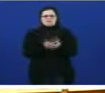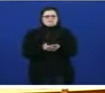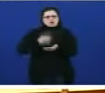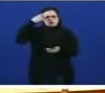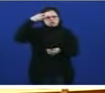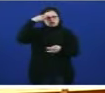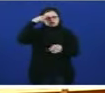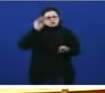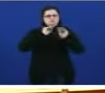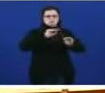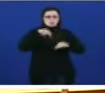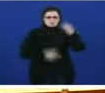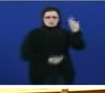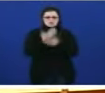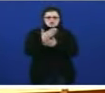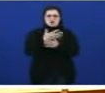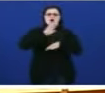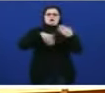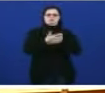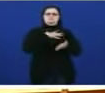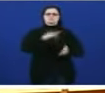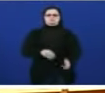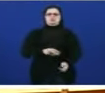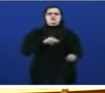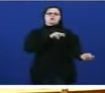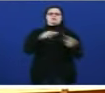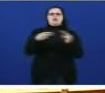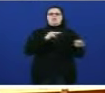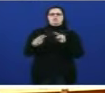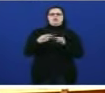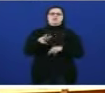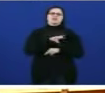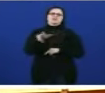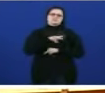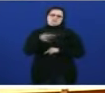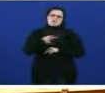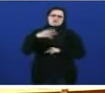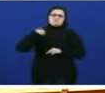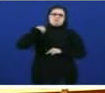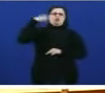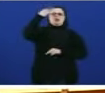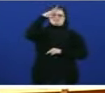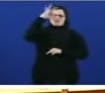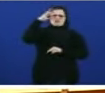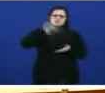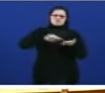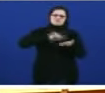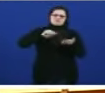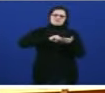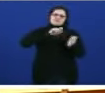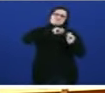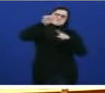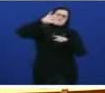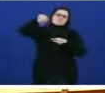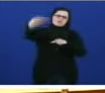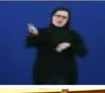obsesión que ose pola mañán permitiuse vostede traducir o castelán o alba de gloria que Castelau escrebera no exilio para conmemorar o Día da